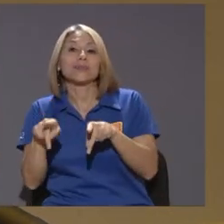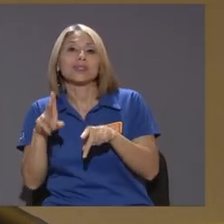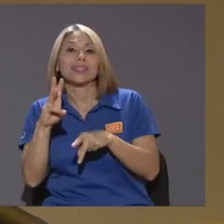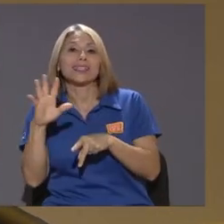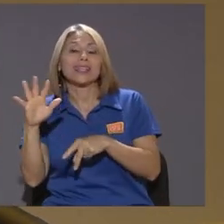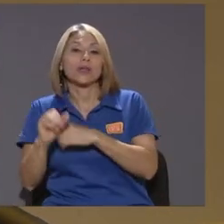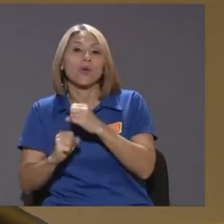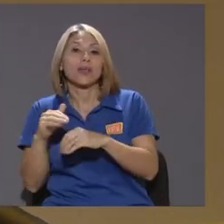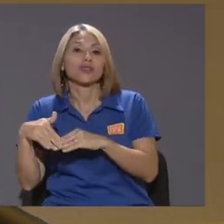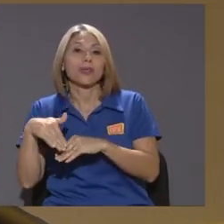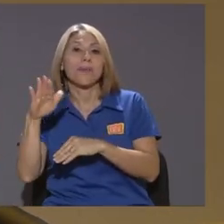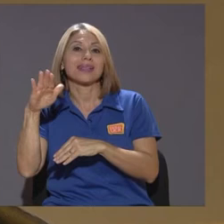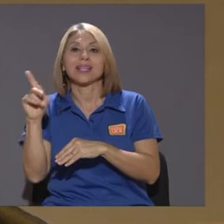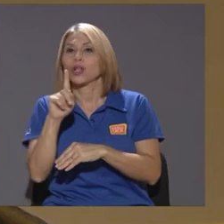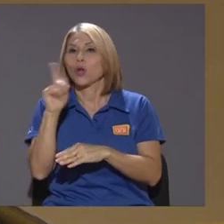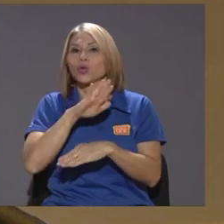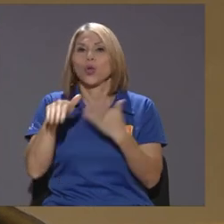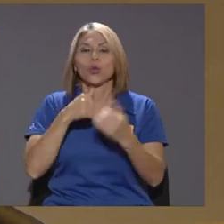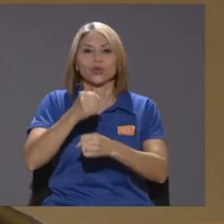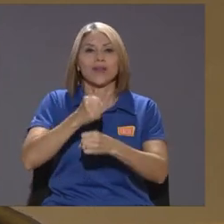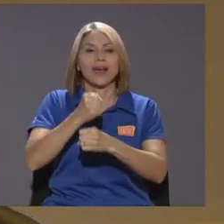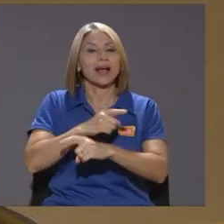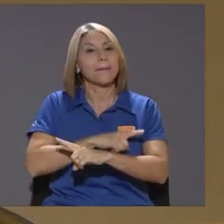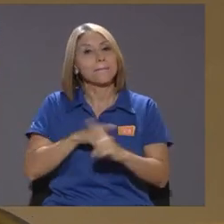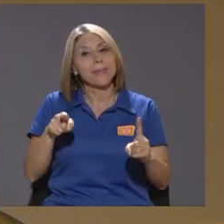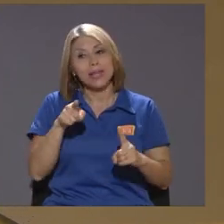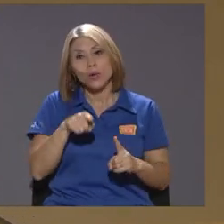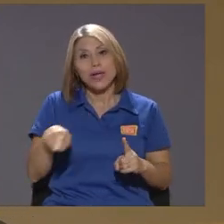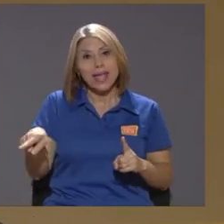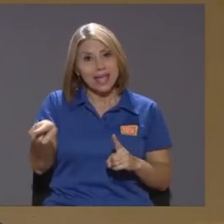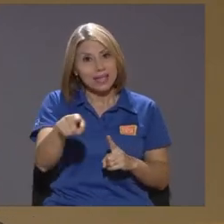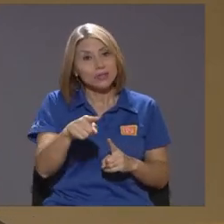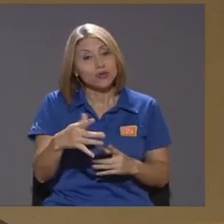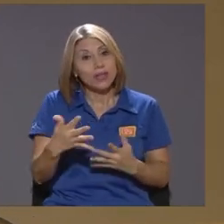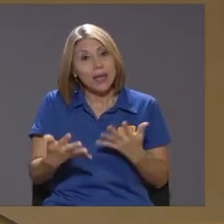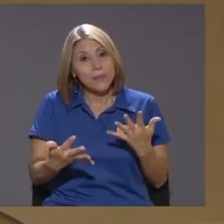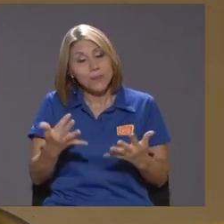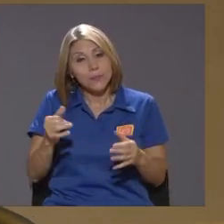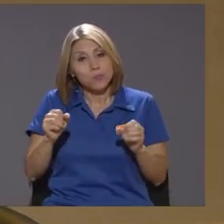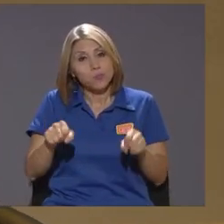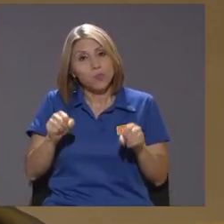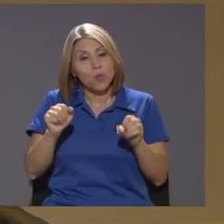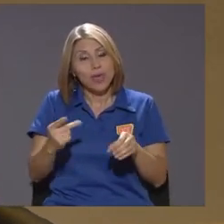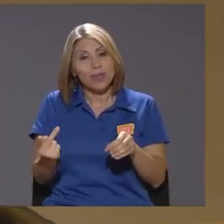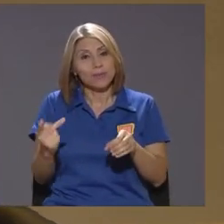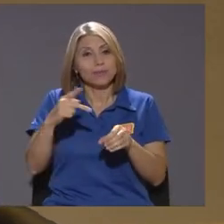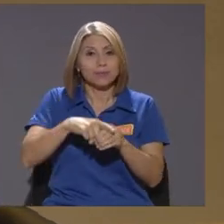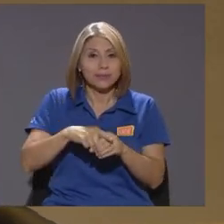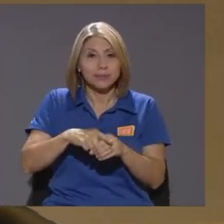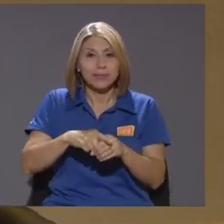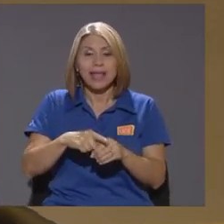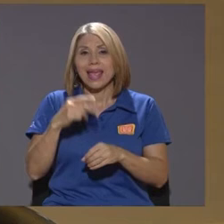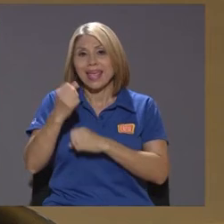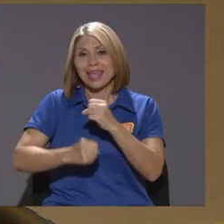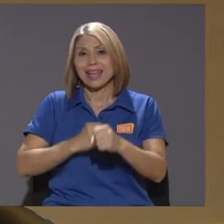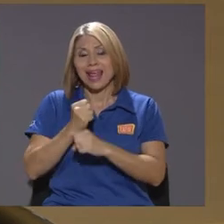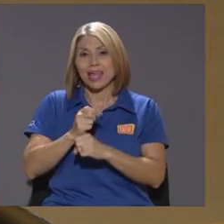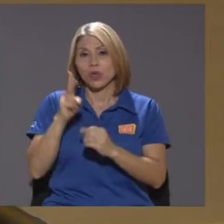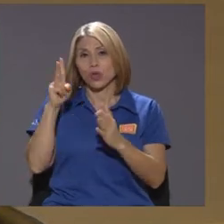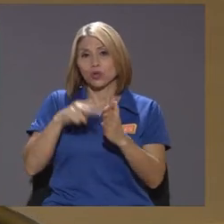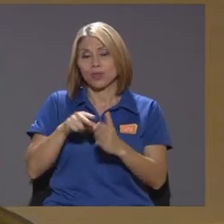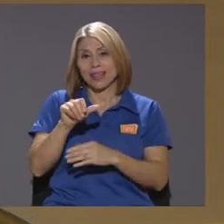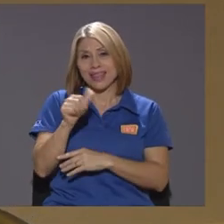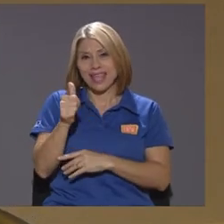demográficamente es una especie de potencial ¿verdad? y alrededor del 2010 eran más o menos 9